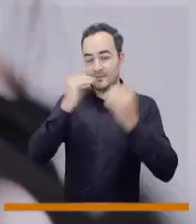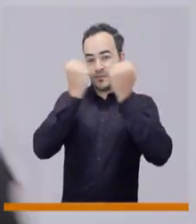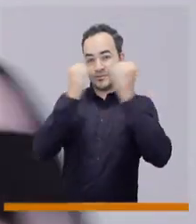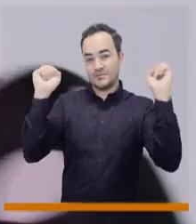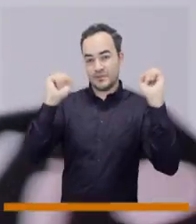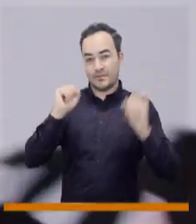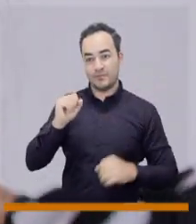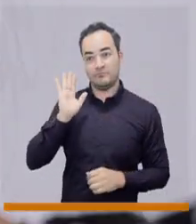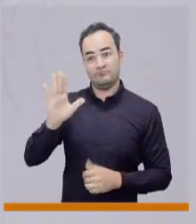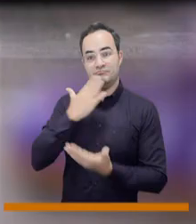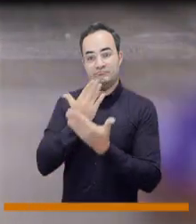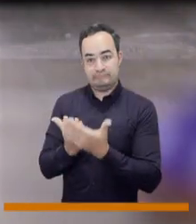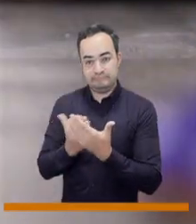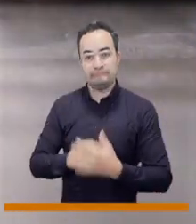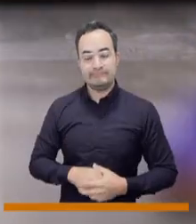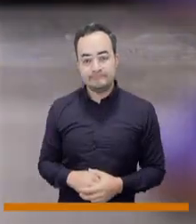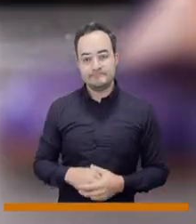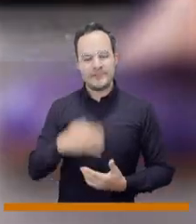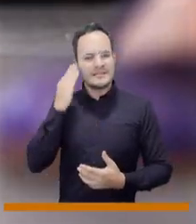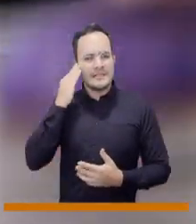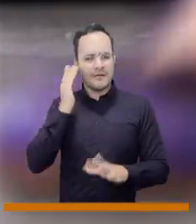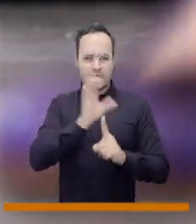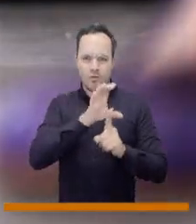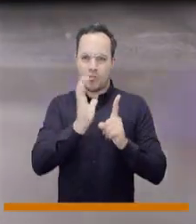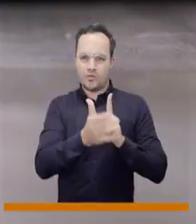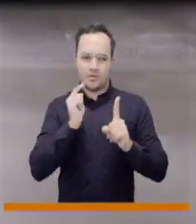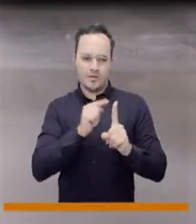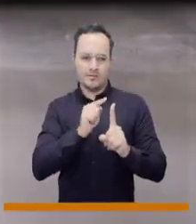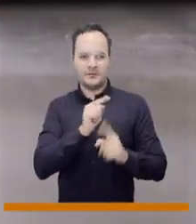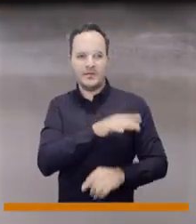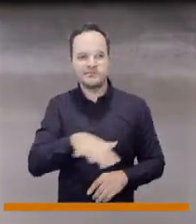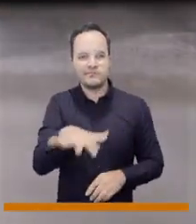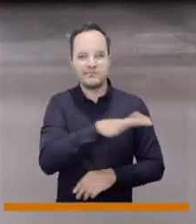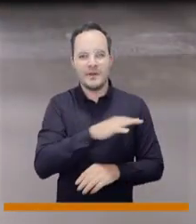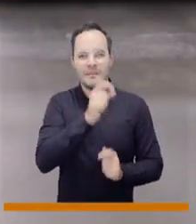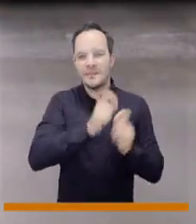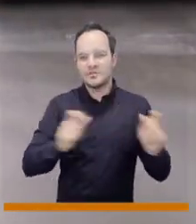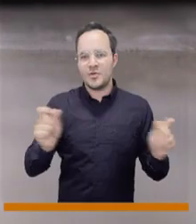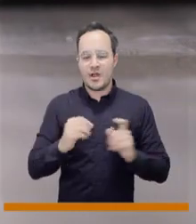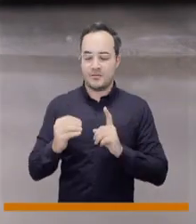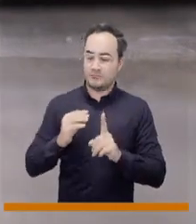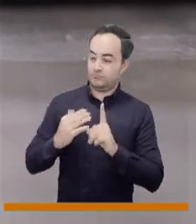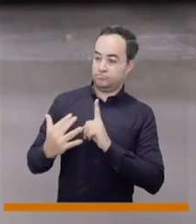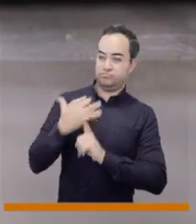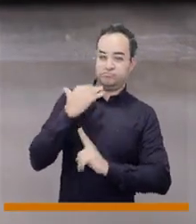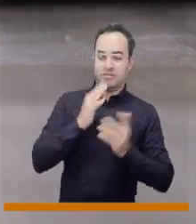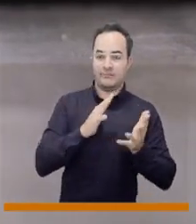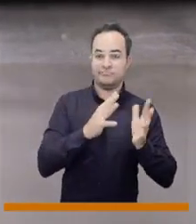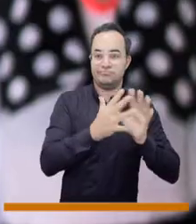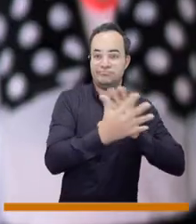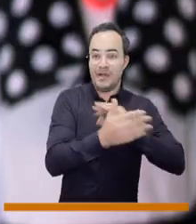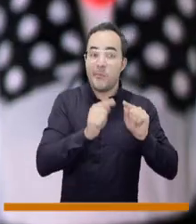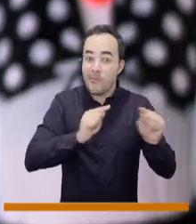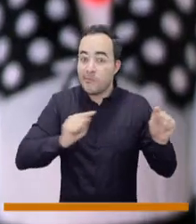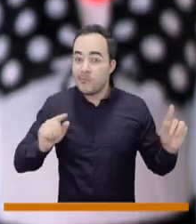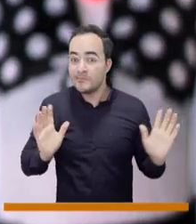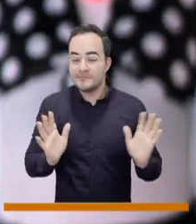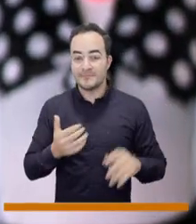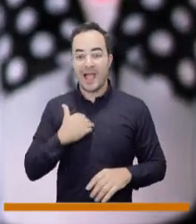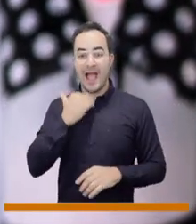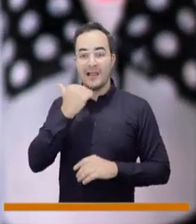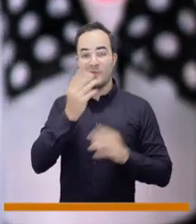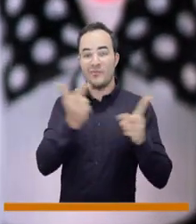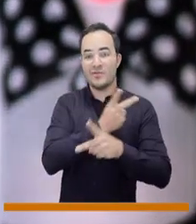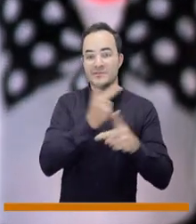municipio. Porque realmente la cultura ayuda a transformar vidas, a que la violencia no se robe como